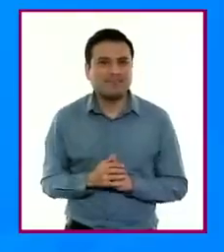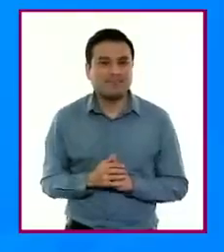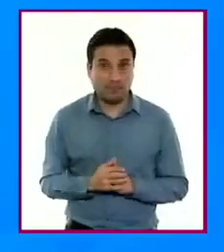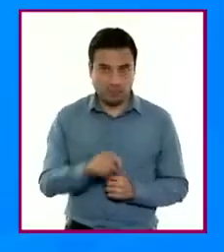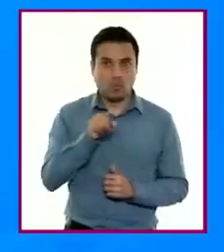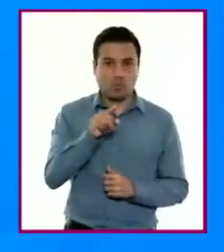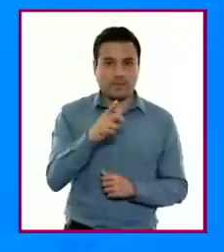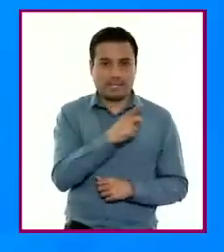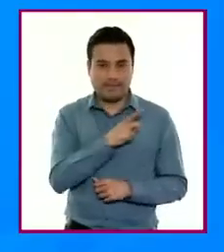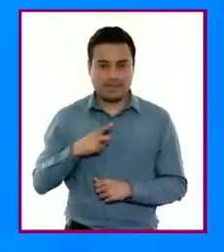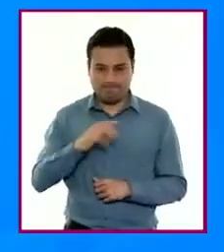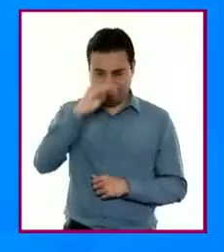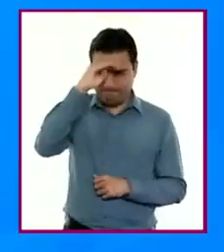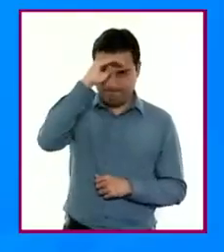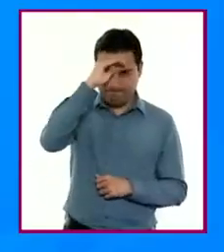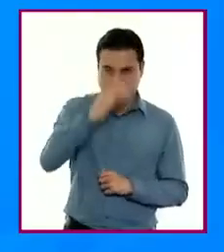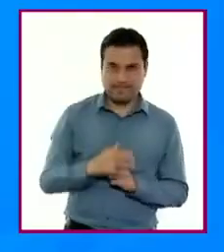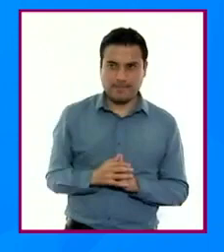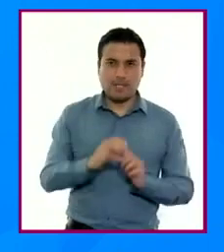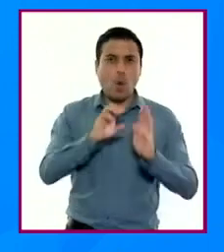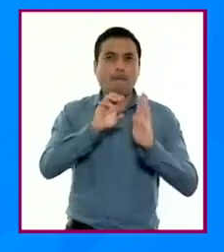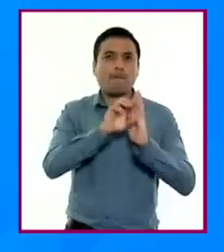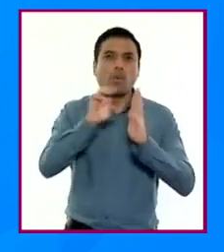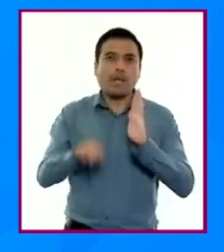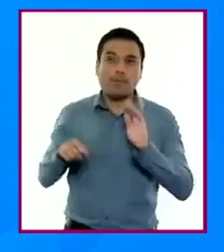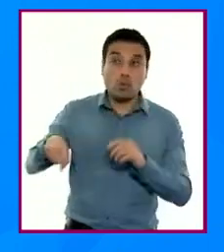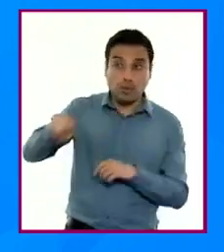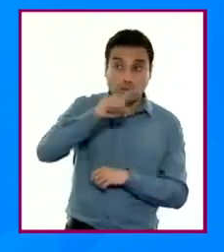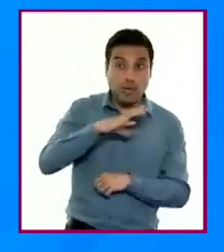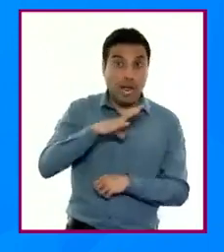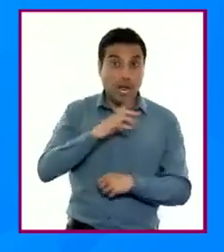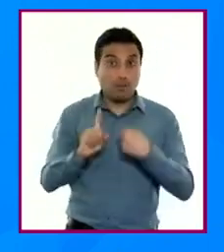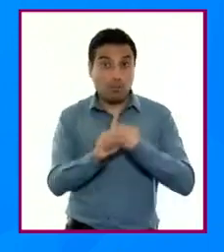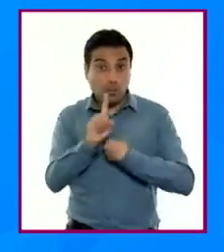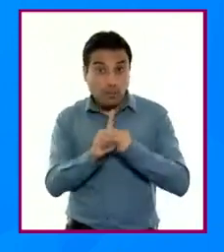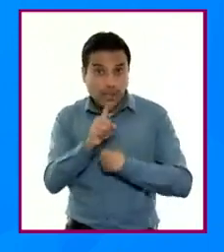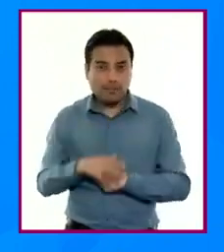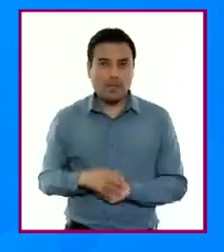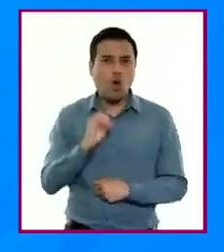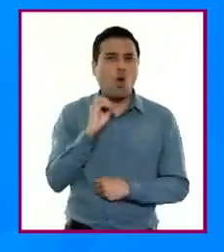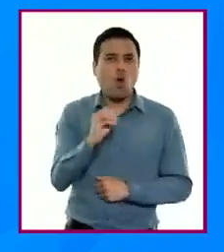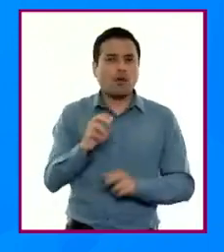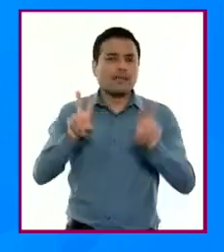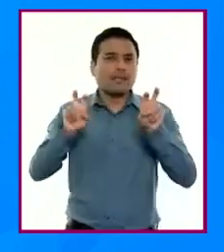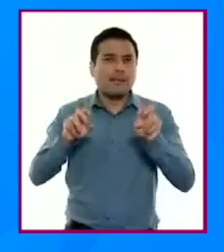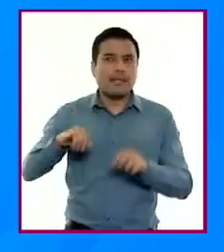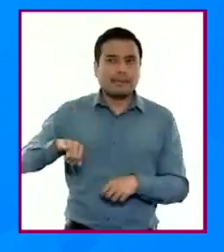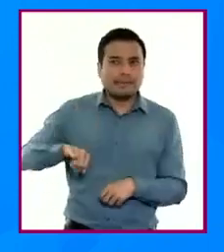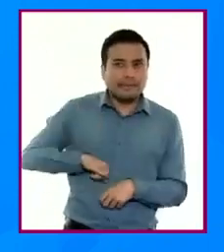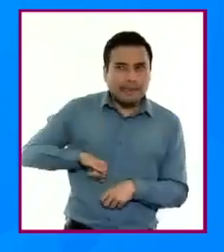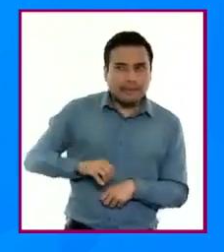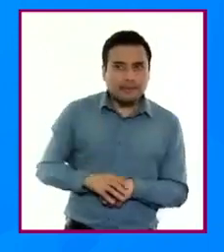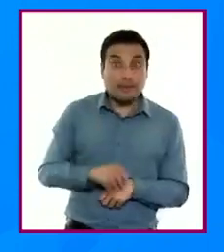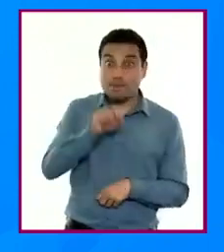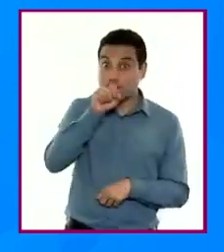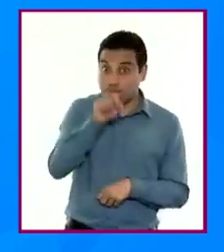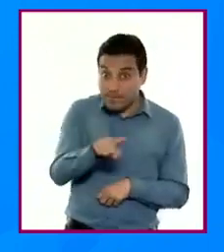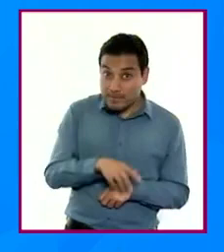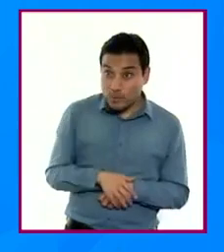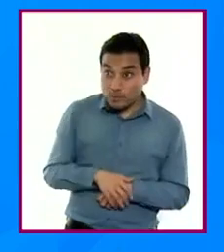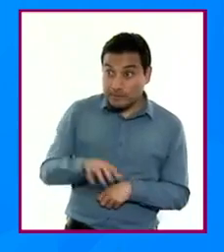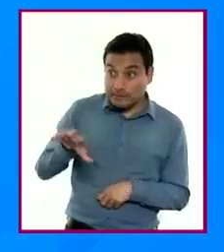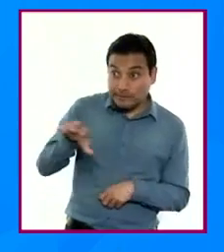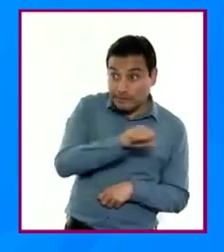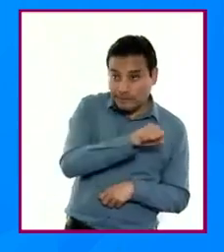proponer qué hacer en relación con un problema que les afecte o llame su atención y que al mismo tiempo lo entiendan,